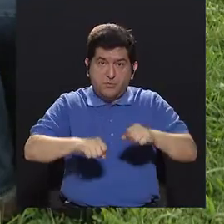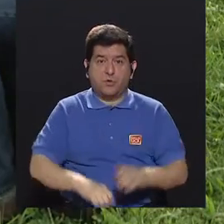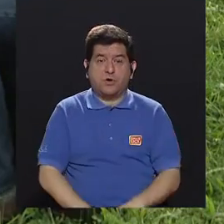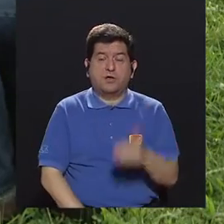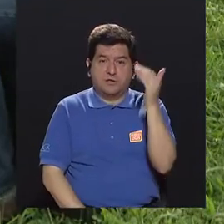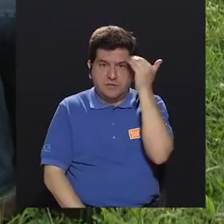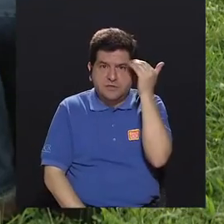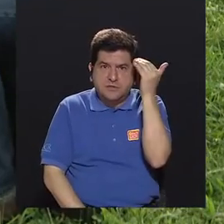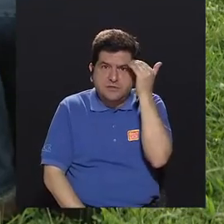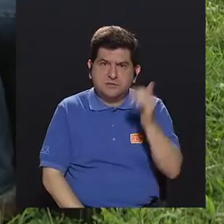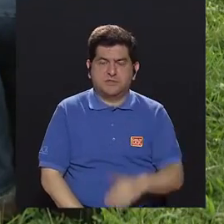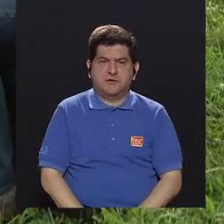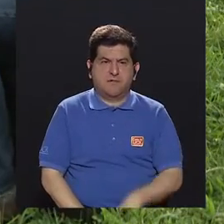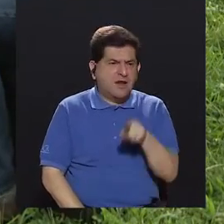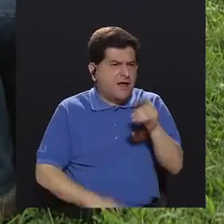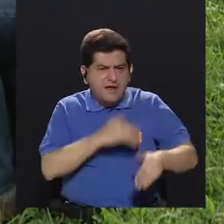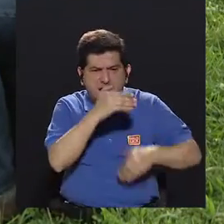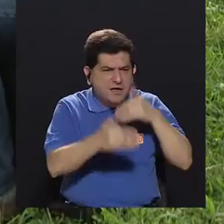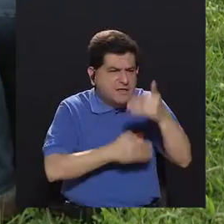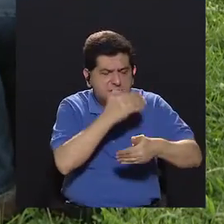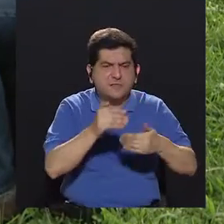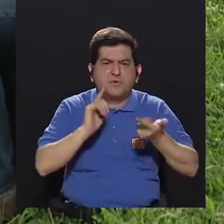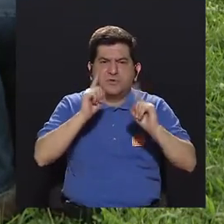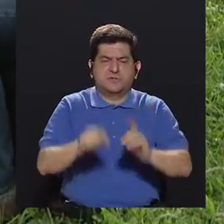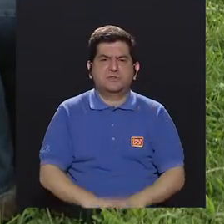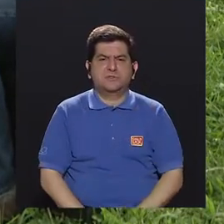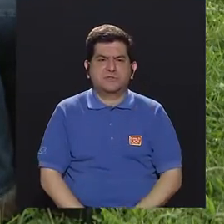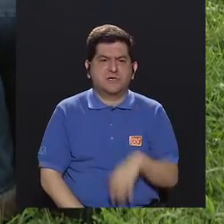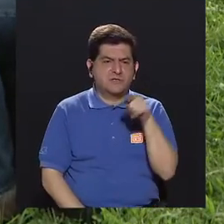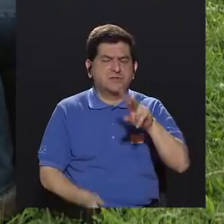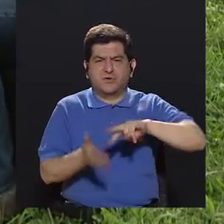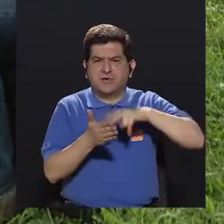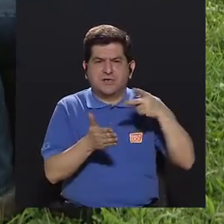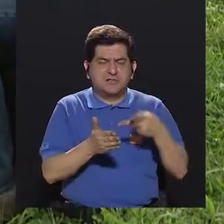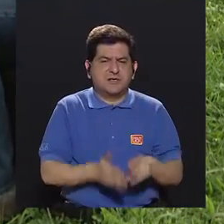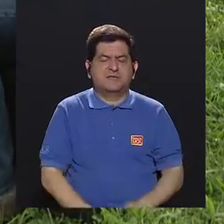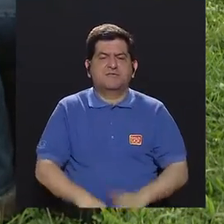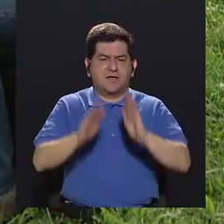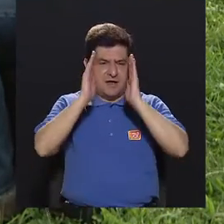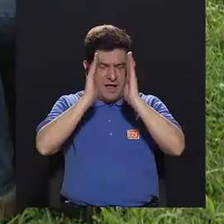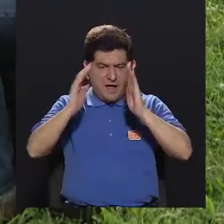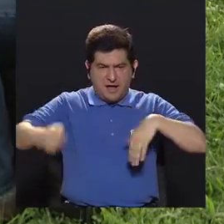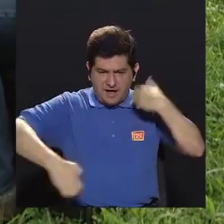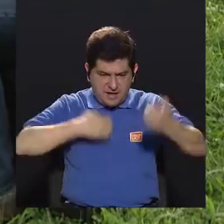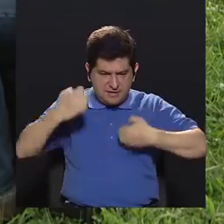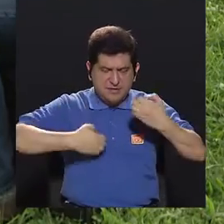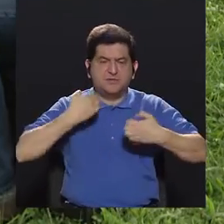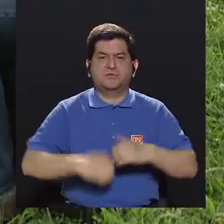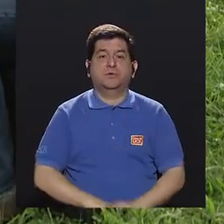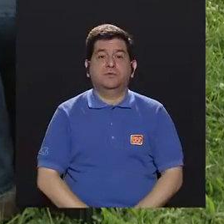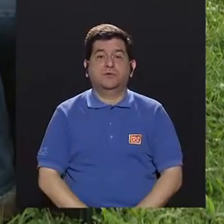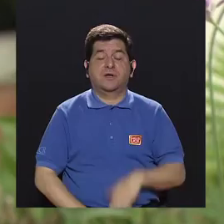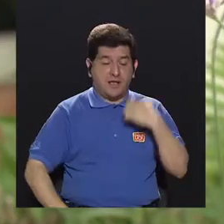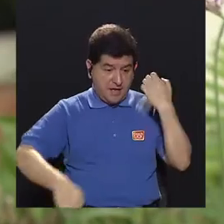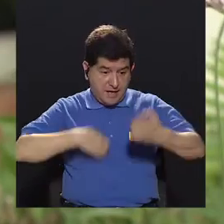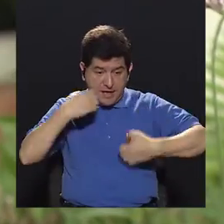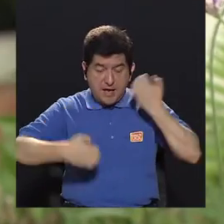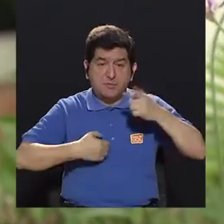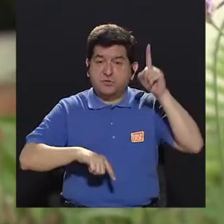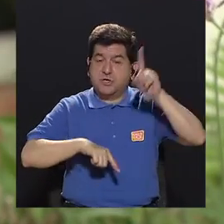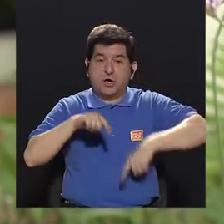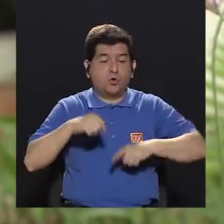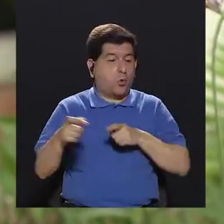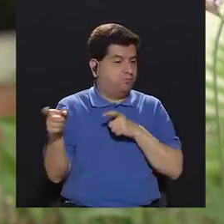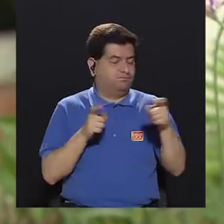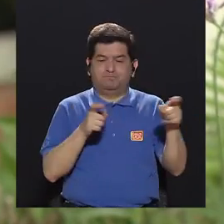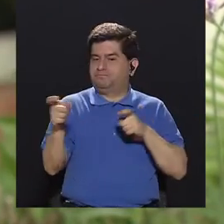saber cuál va a ser ese proceso de desahogo o de atención a esa emoción porque las emociones no se